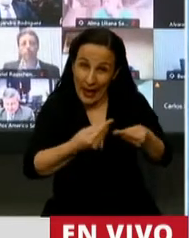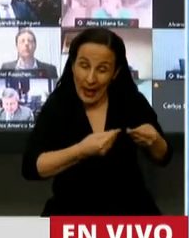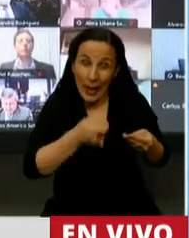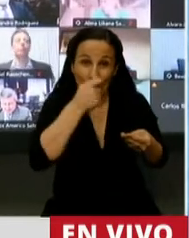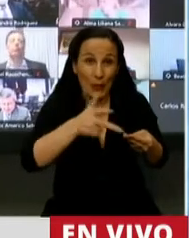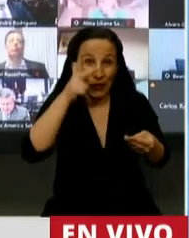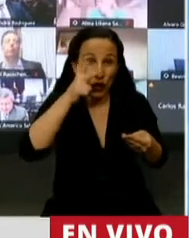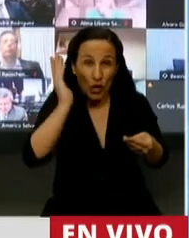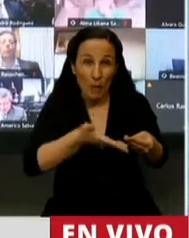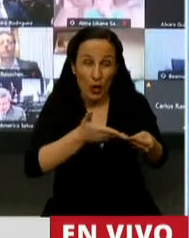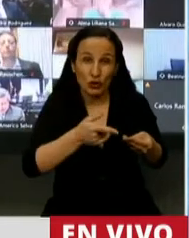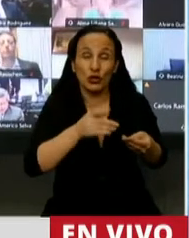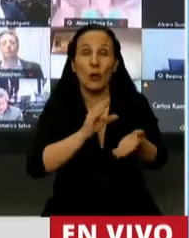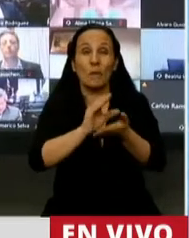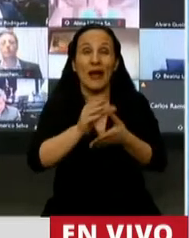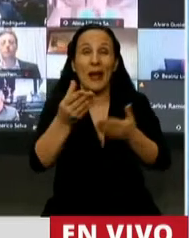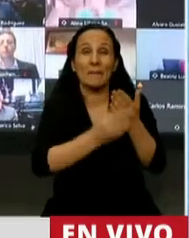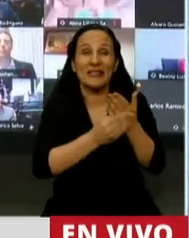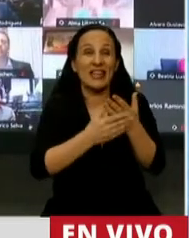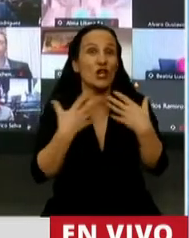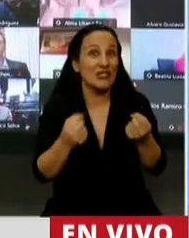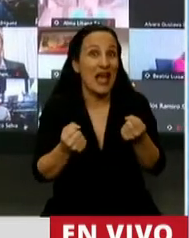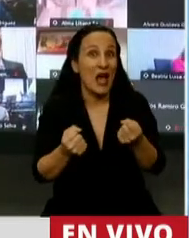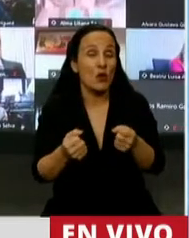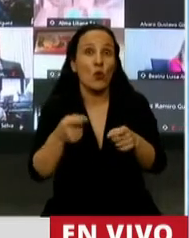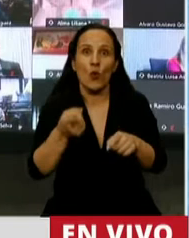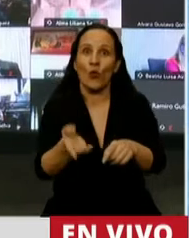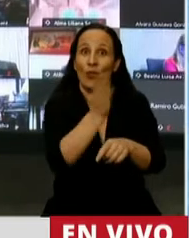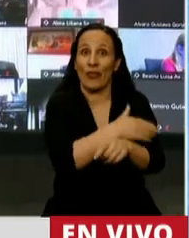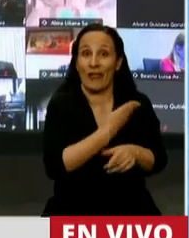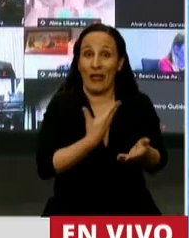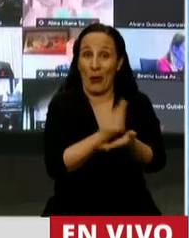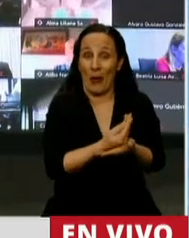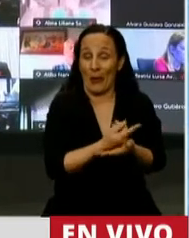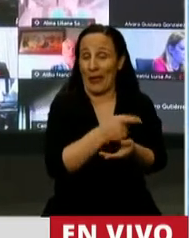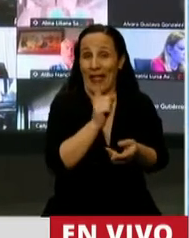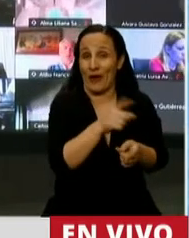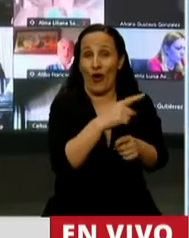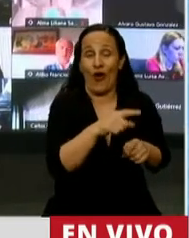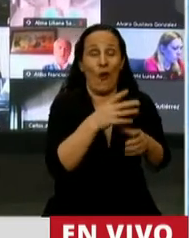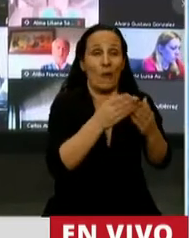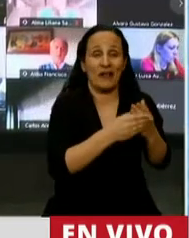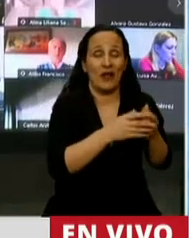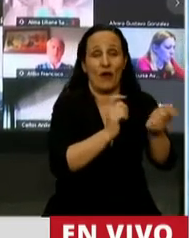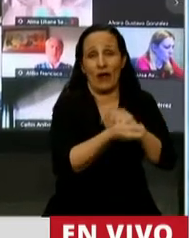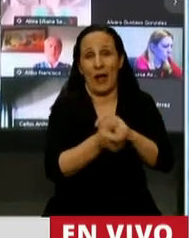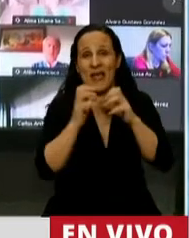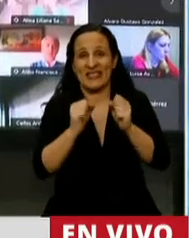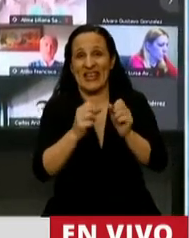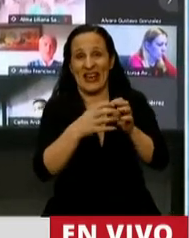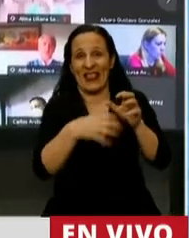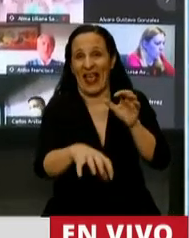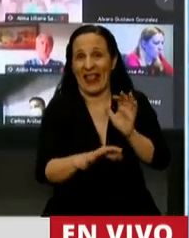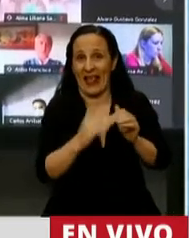de recursos para el Ministerio de Salud. Ese que desfinanciaron, que convirtieron en una simple secretaría. Quizás porque